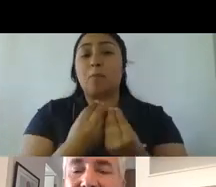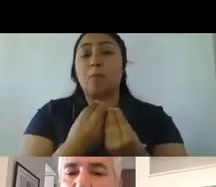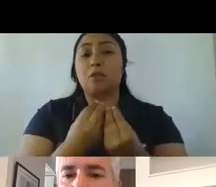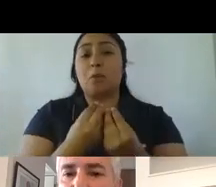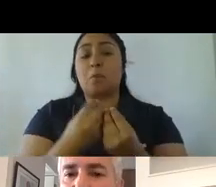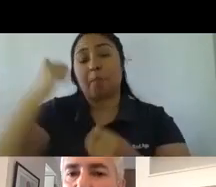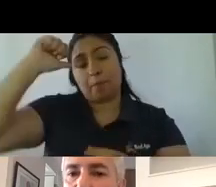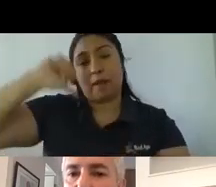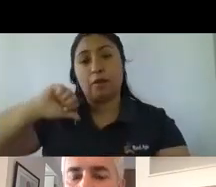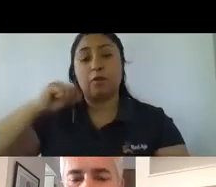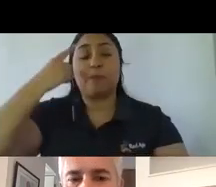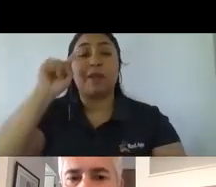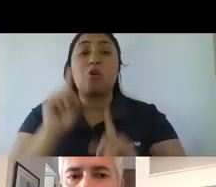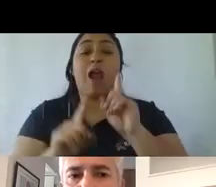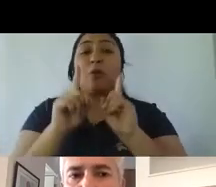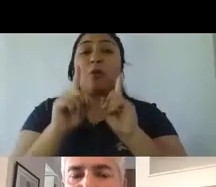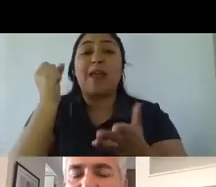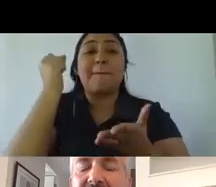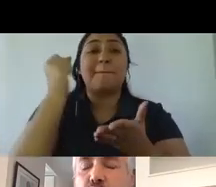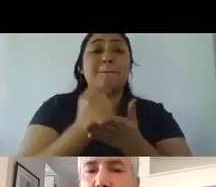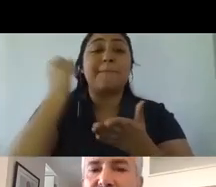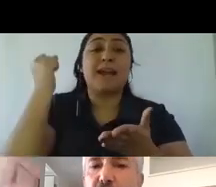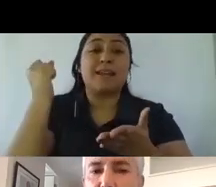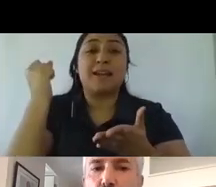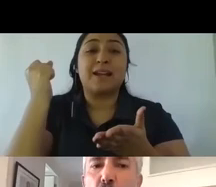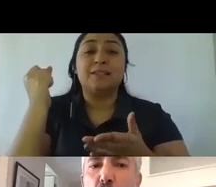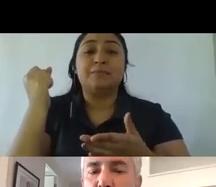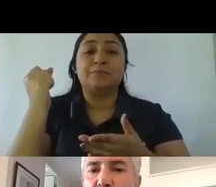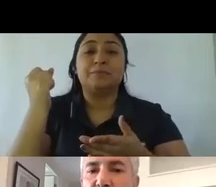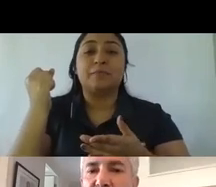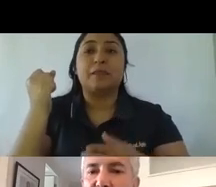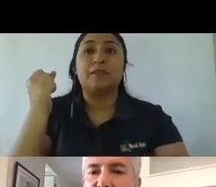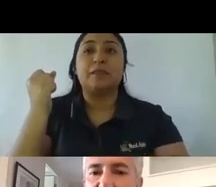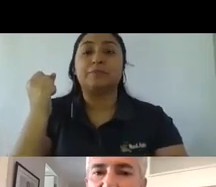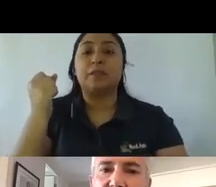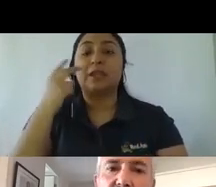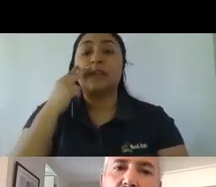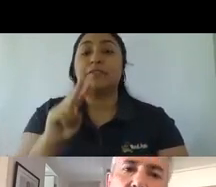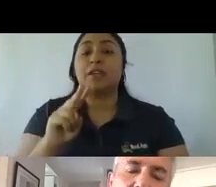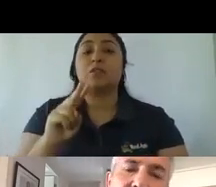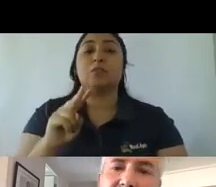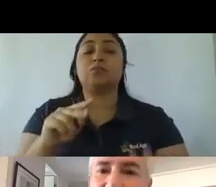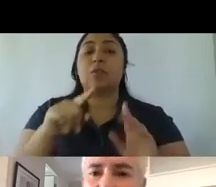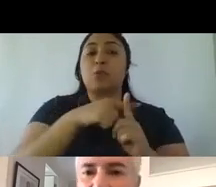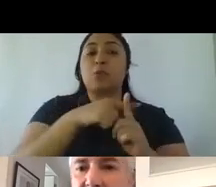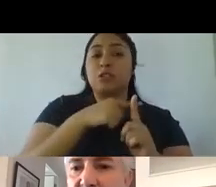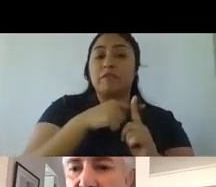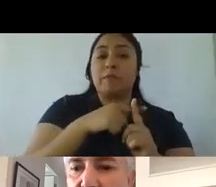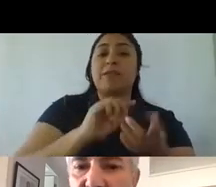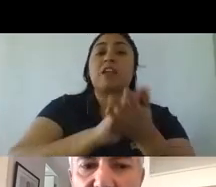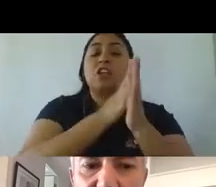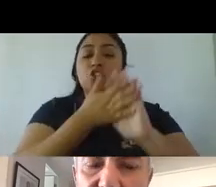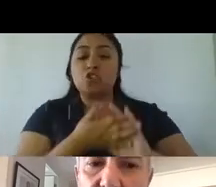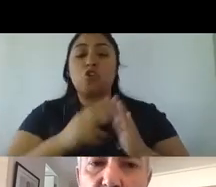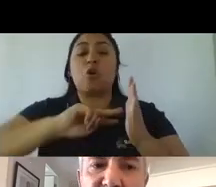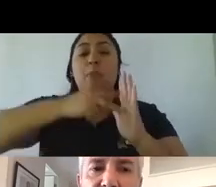hay algunas marcas que de alguna manera sortearon muy positivamente todas las crisis en las que hemos tenido